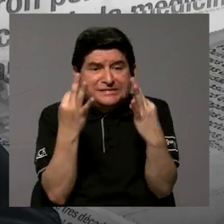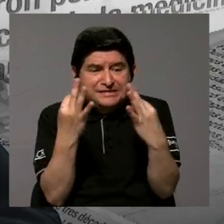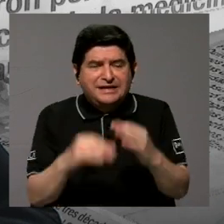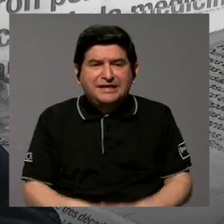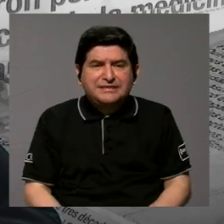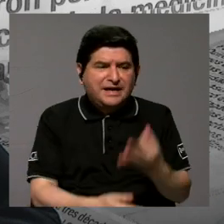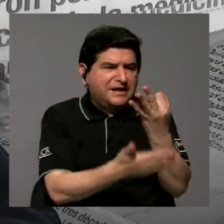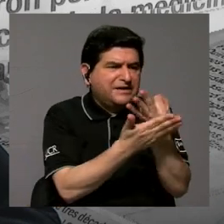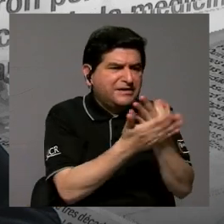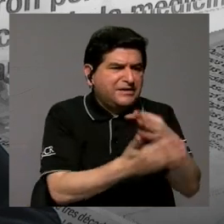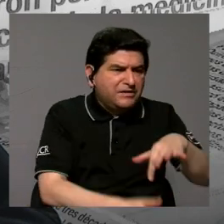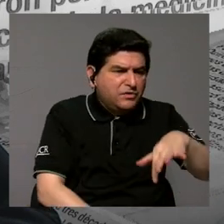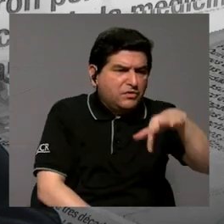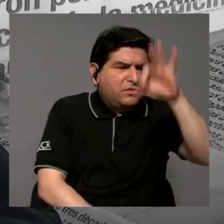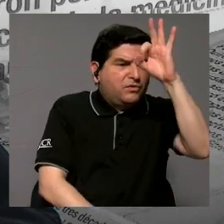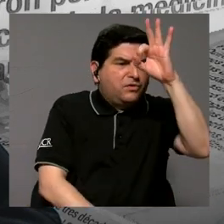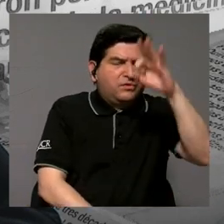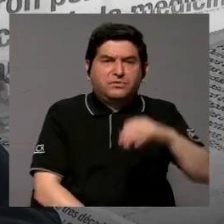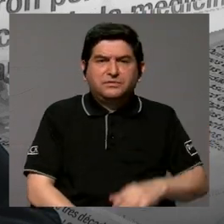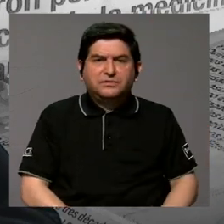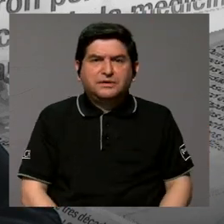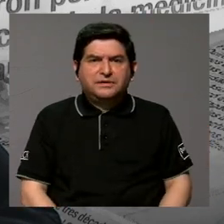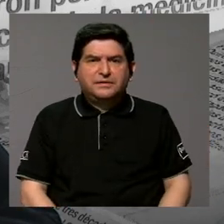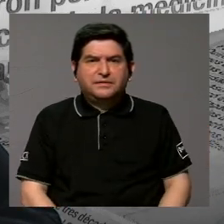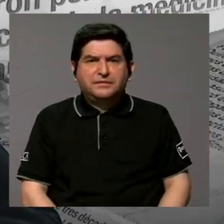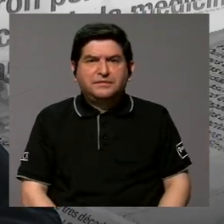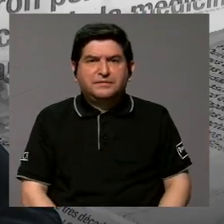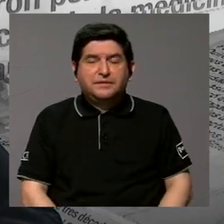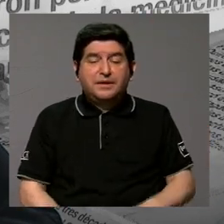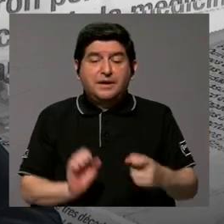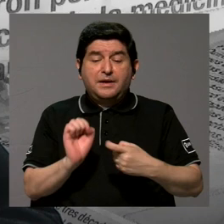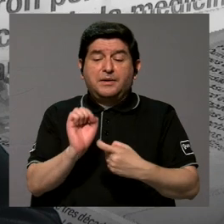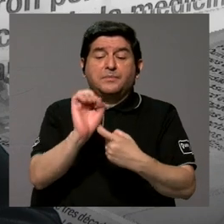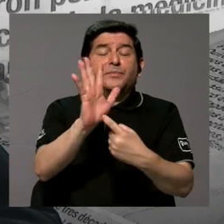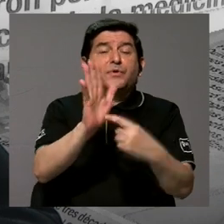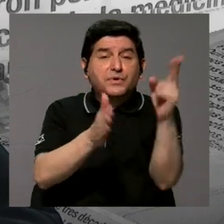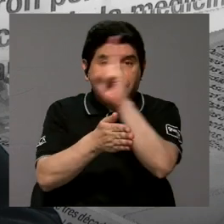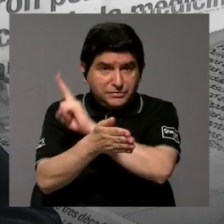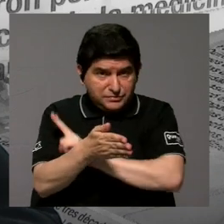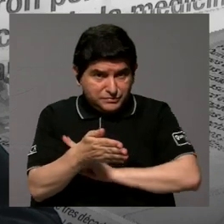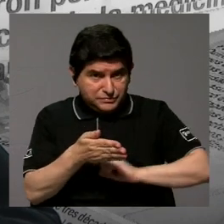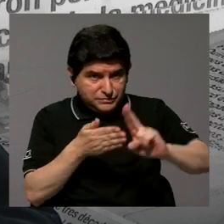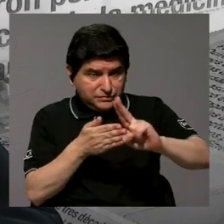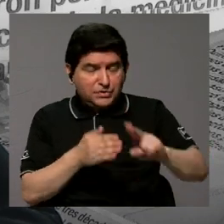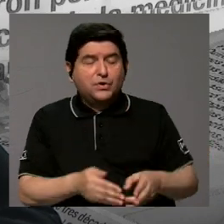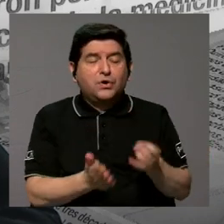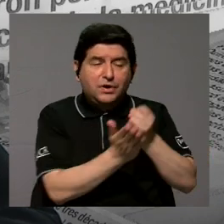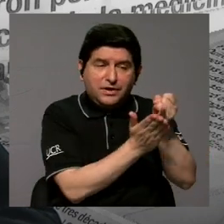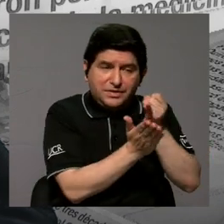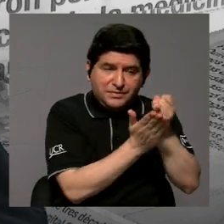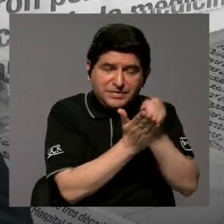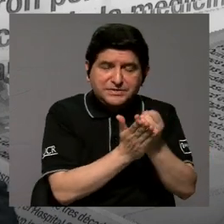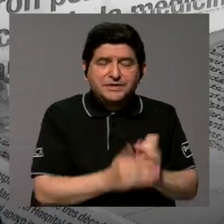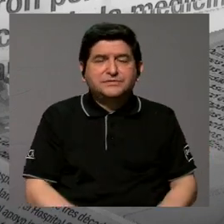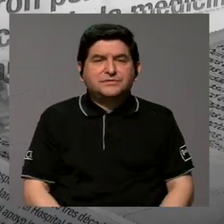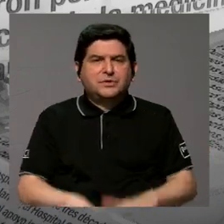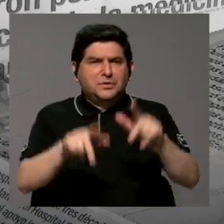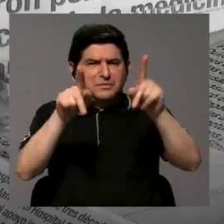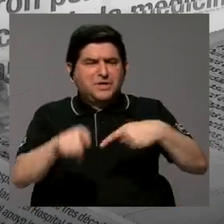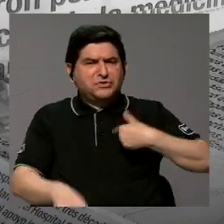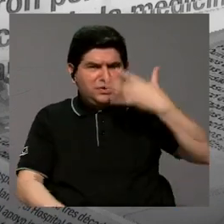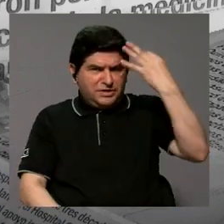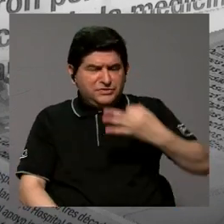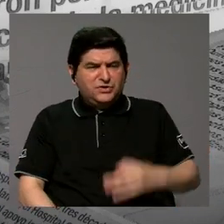buscar más financiamiento para la para la proyección de la universidad en investigación que mucha gente